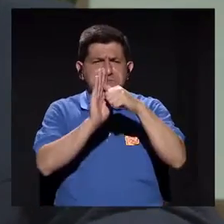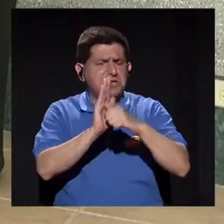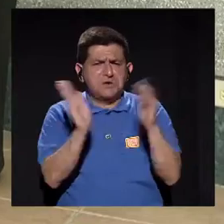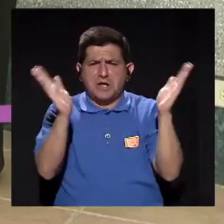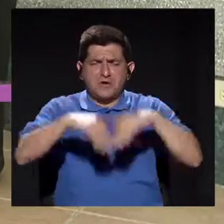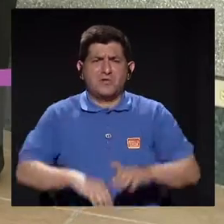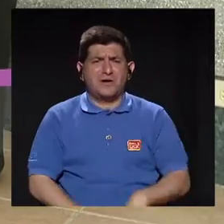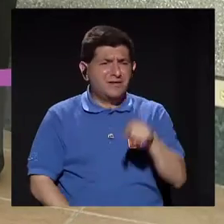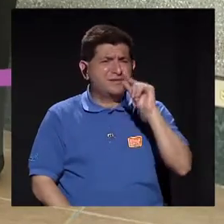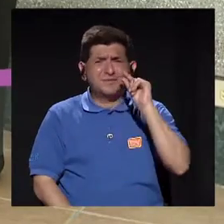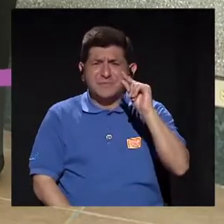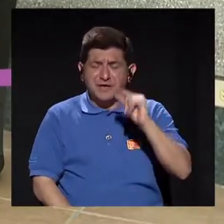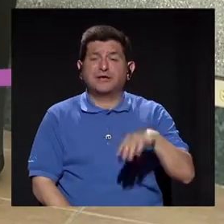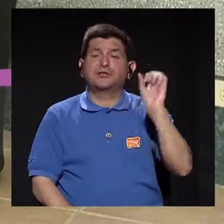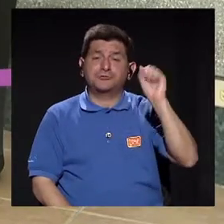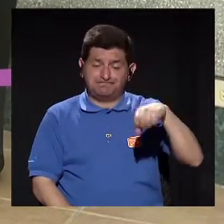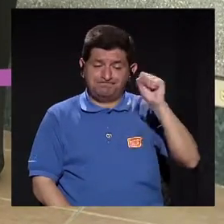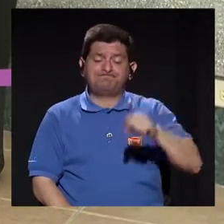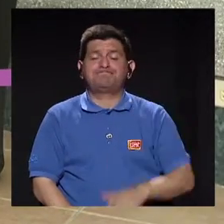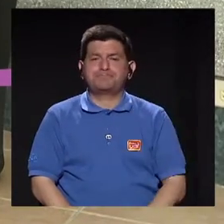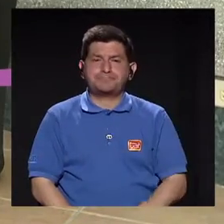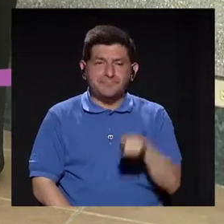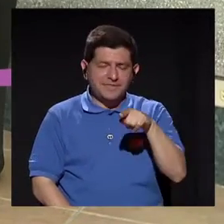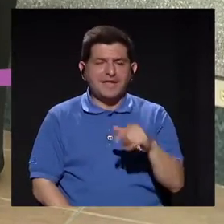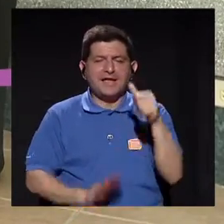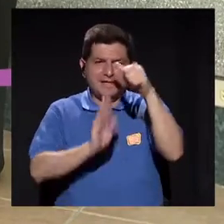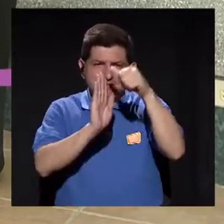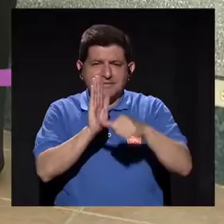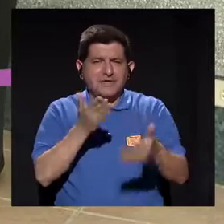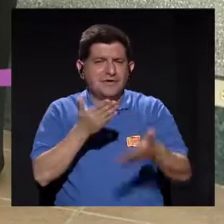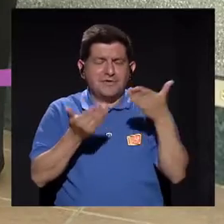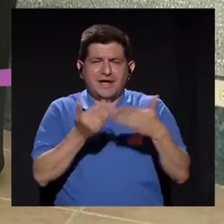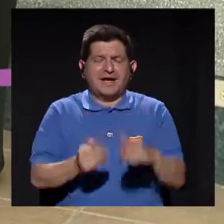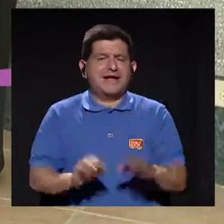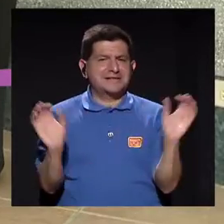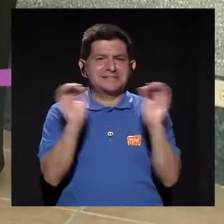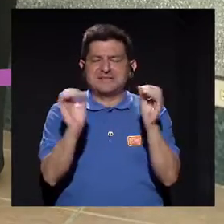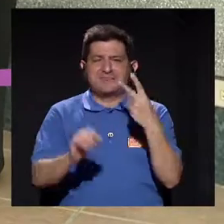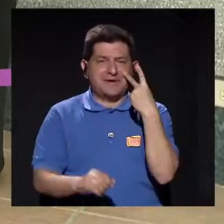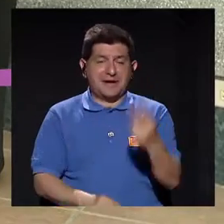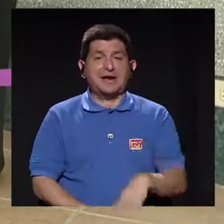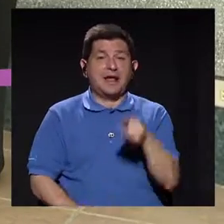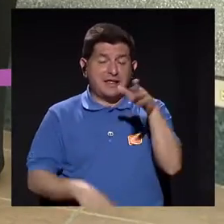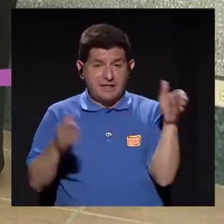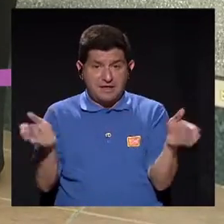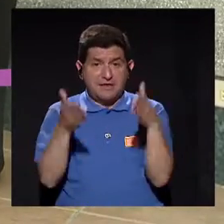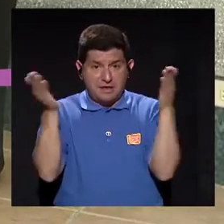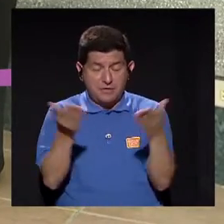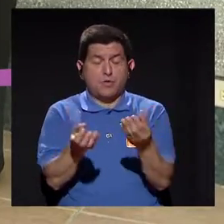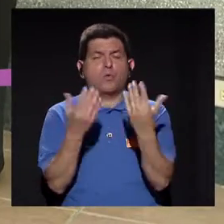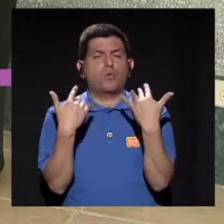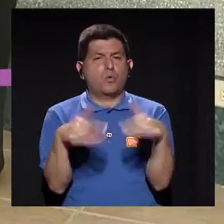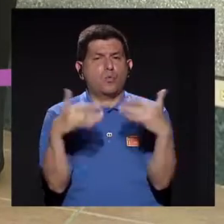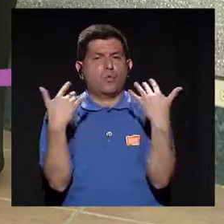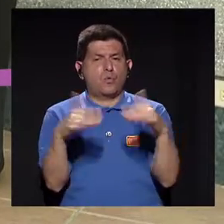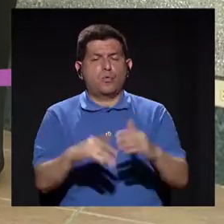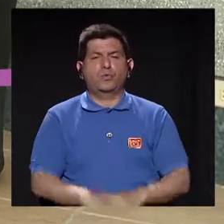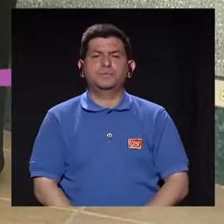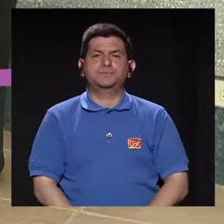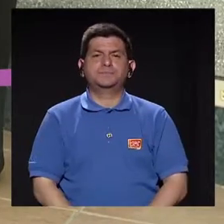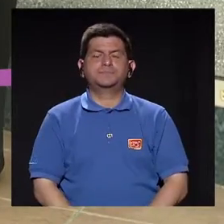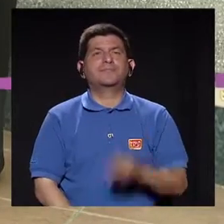Es muy, muy pequeño. Muy finito. Entonces, obviamente esa es la cirugía casi que sin huella, que se ha promocionado últimamente mucho.